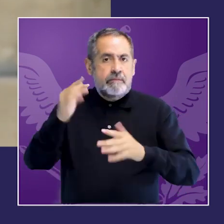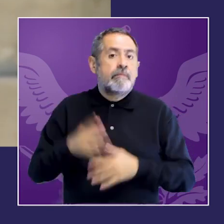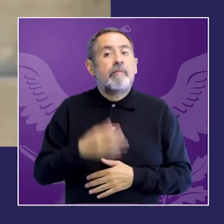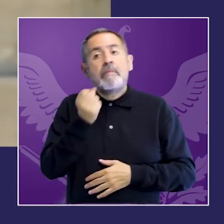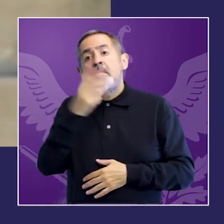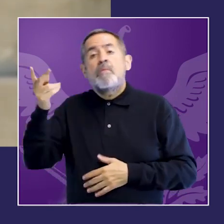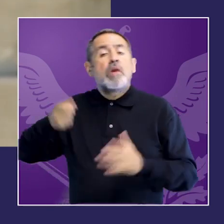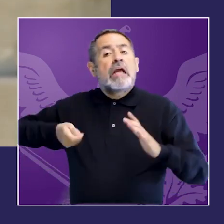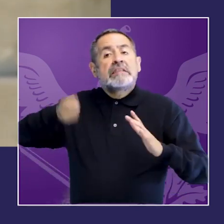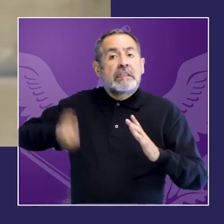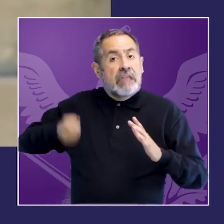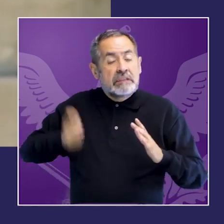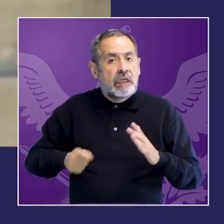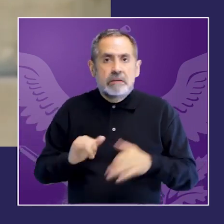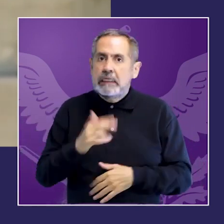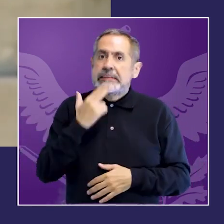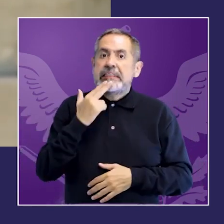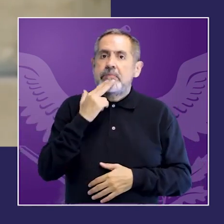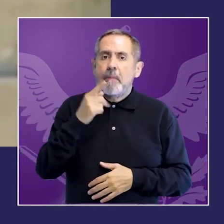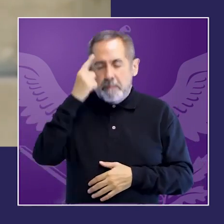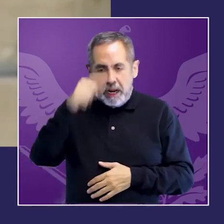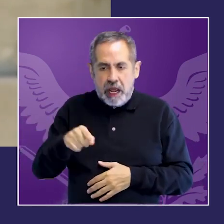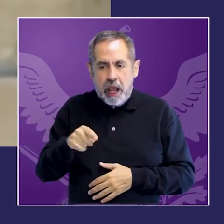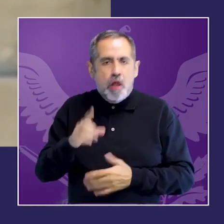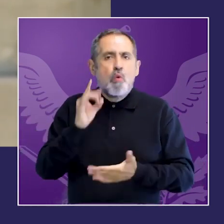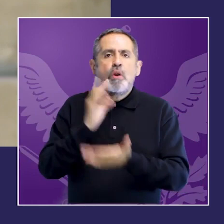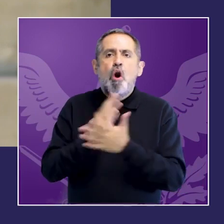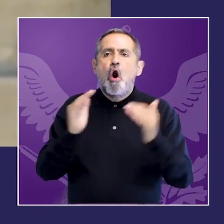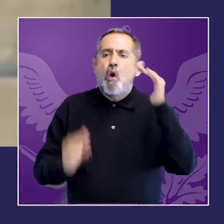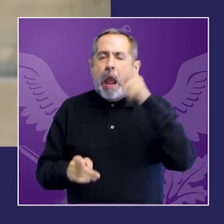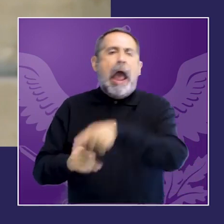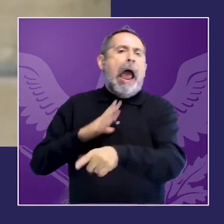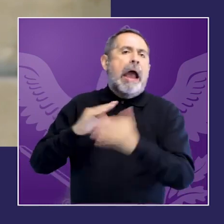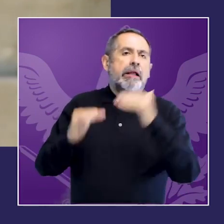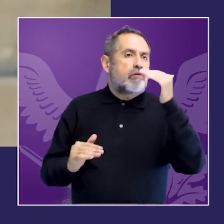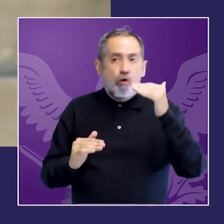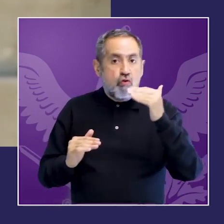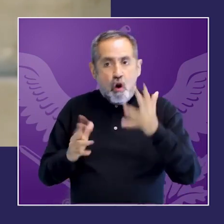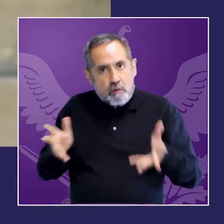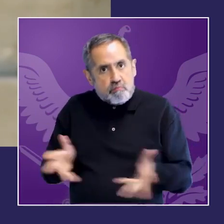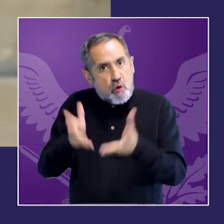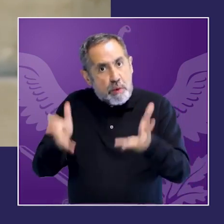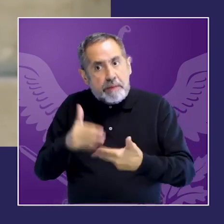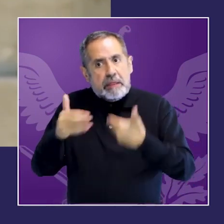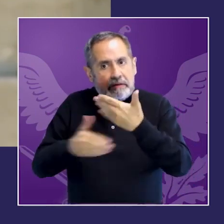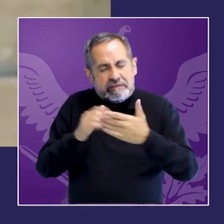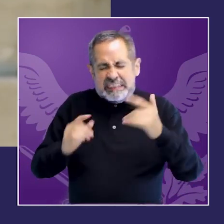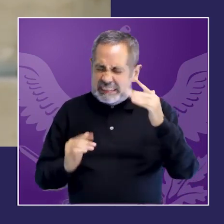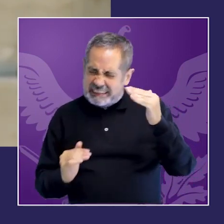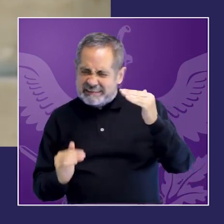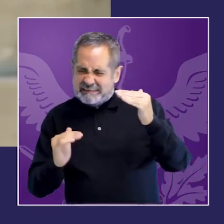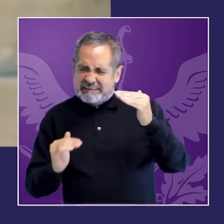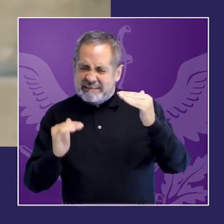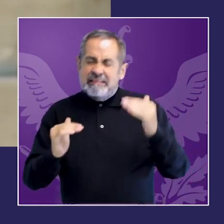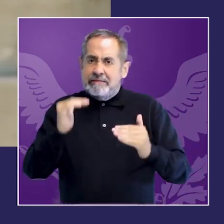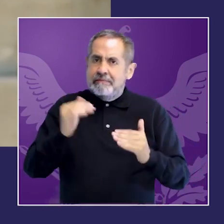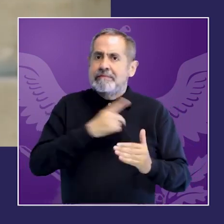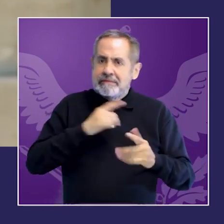en las diferentes decisiones judiciales los prejuicios las expectativas sobre los roles sociales de género los comportamientos